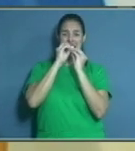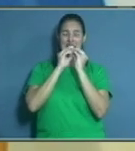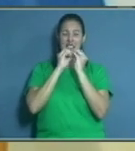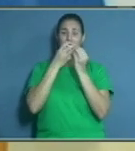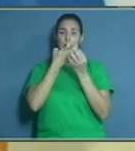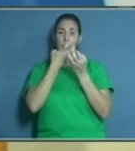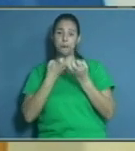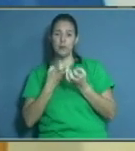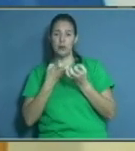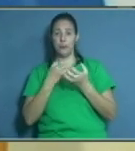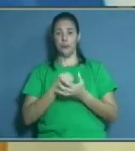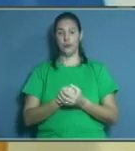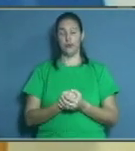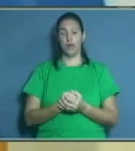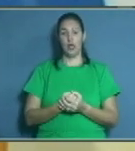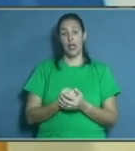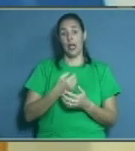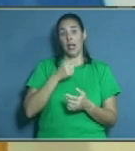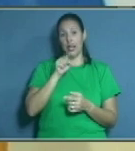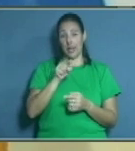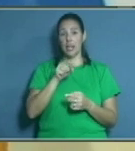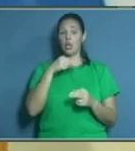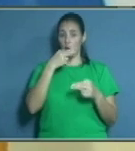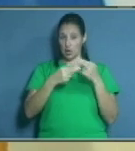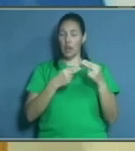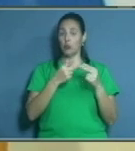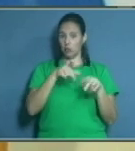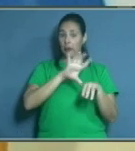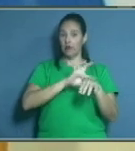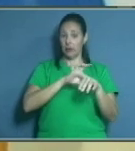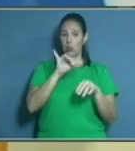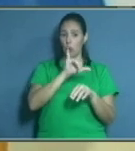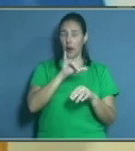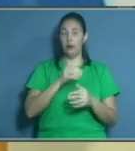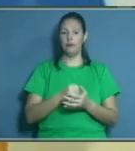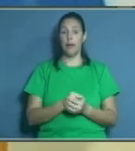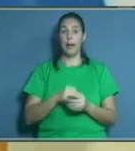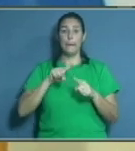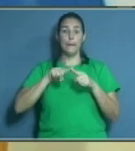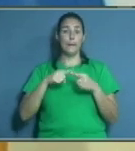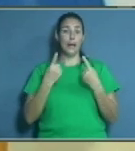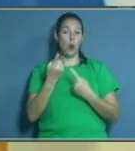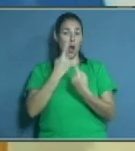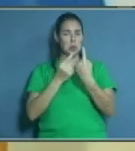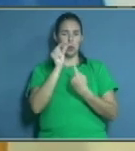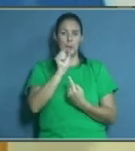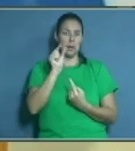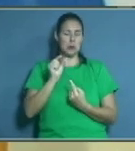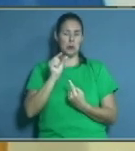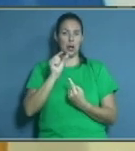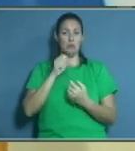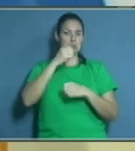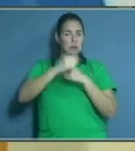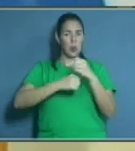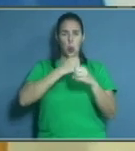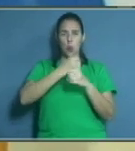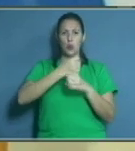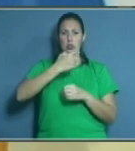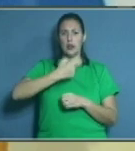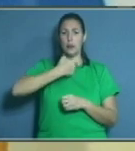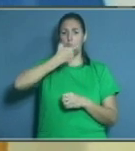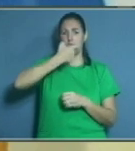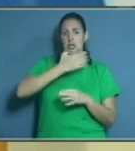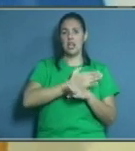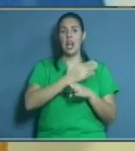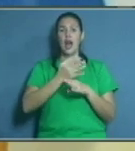astan, que eso se llama bruxismo. Pero hay pacientes que usan las prótesis 10, 12, 15